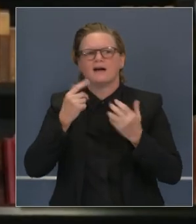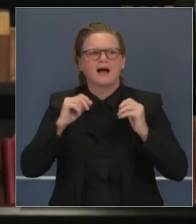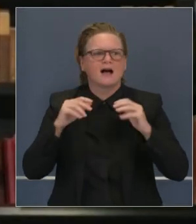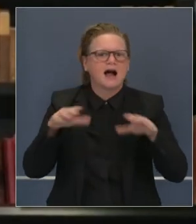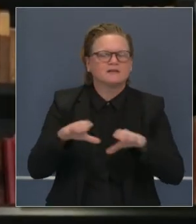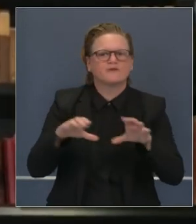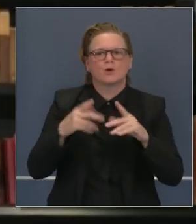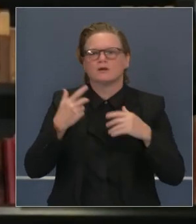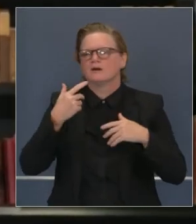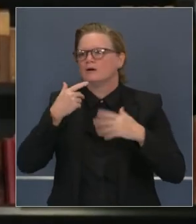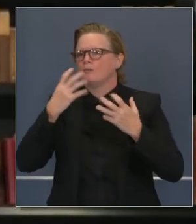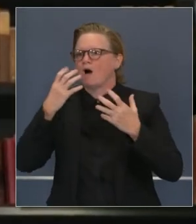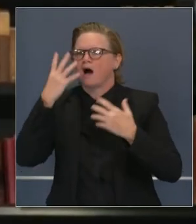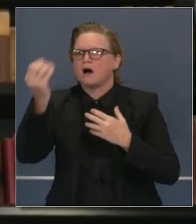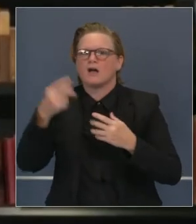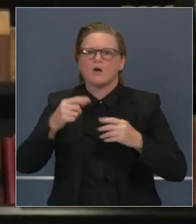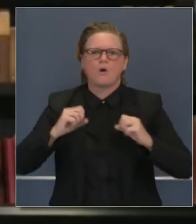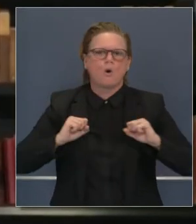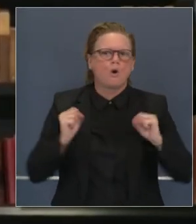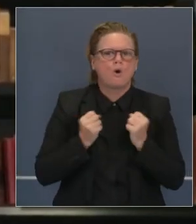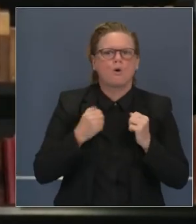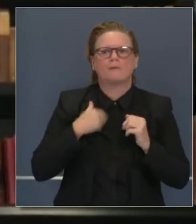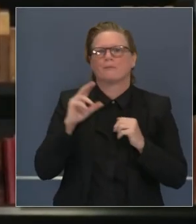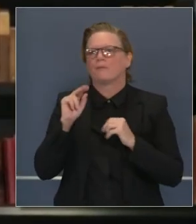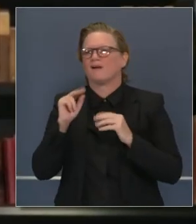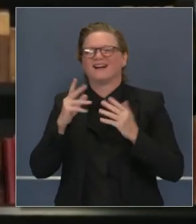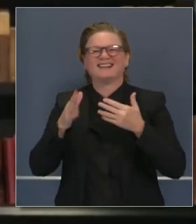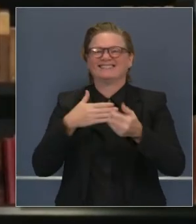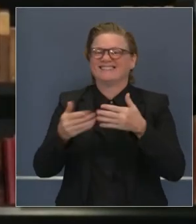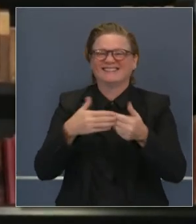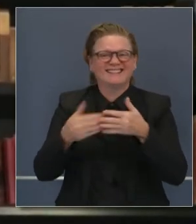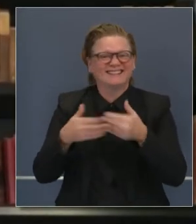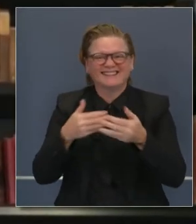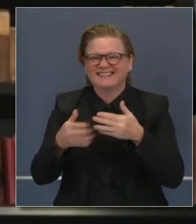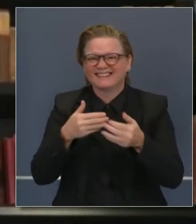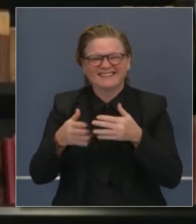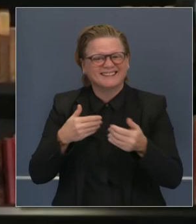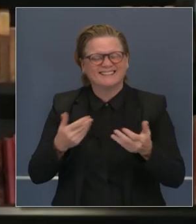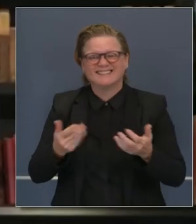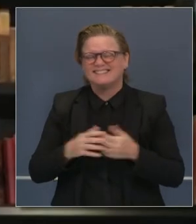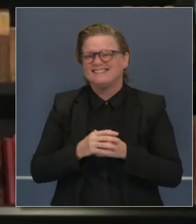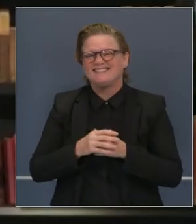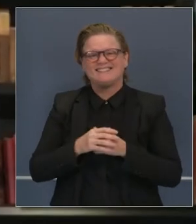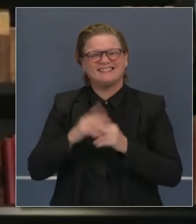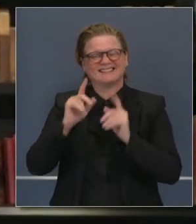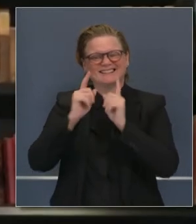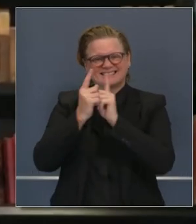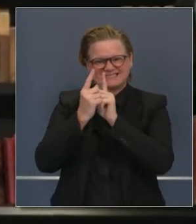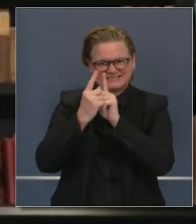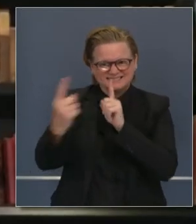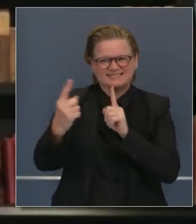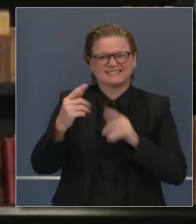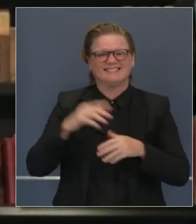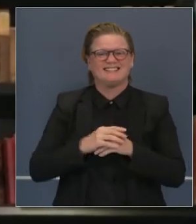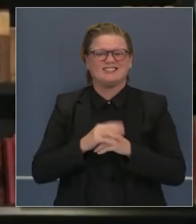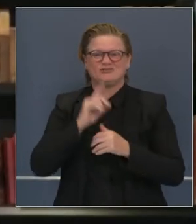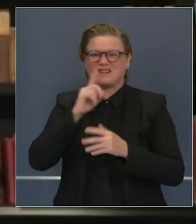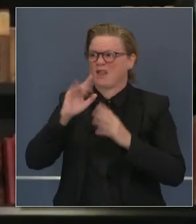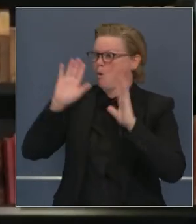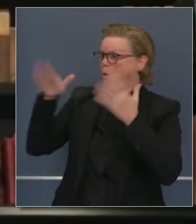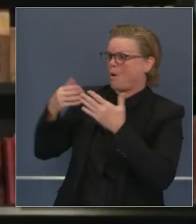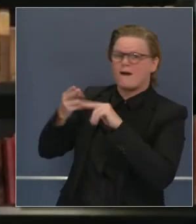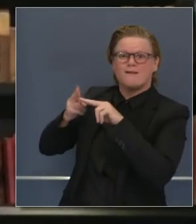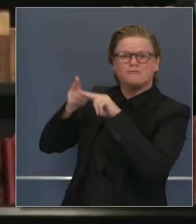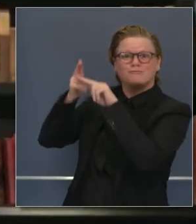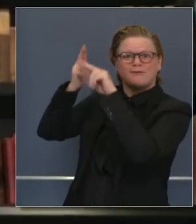personas. Sin embargo, vamos a terminar no solo contestando a su pregunta,